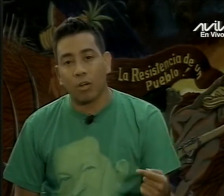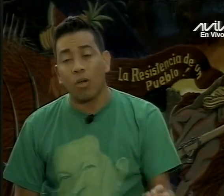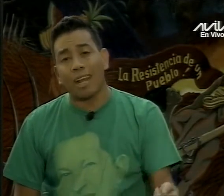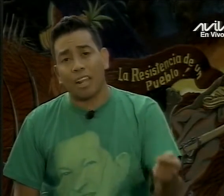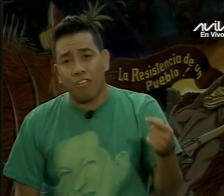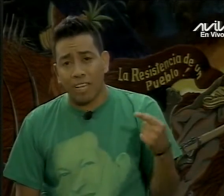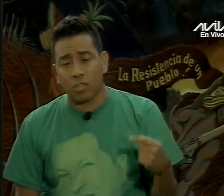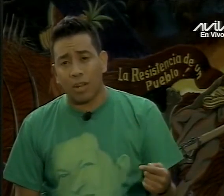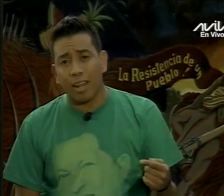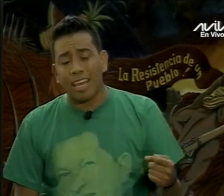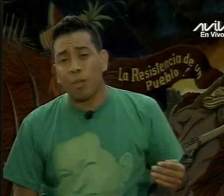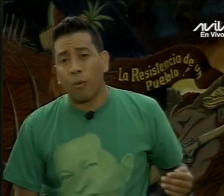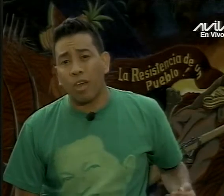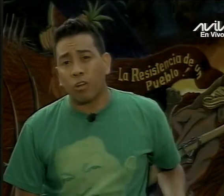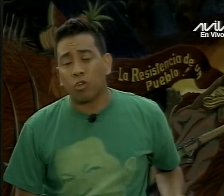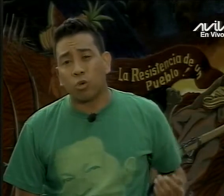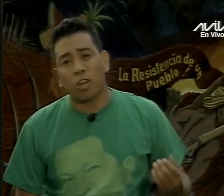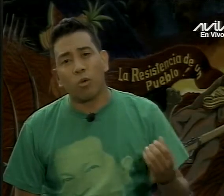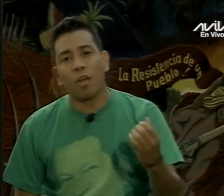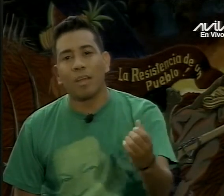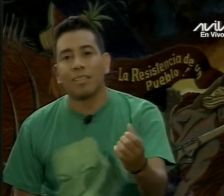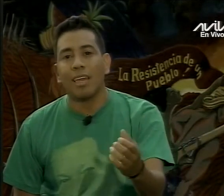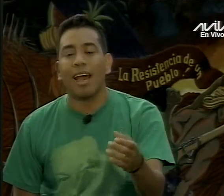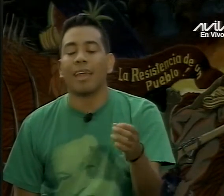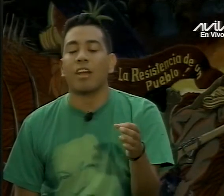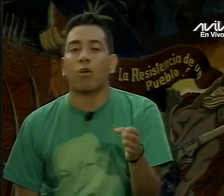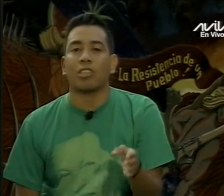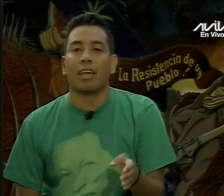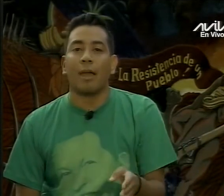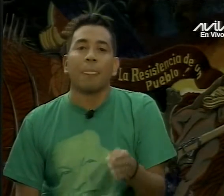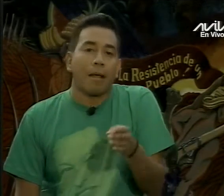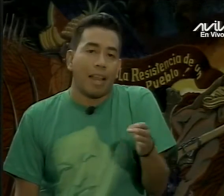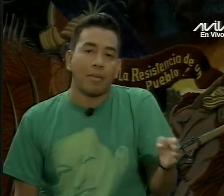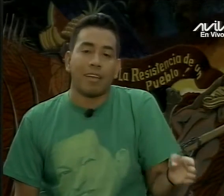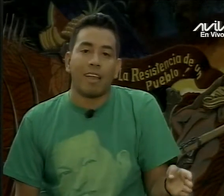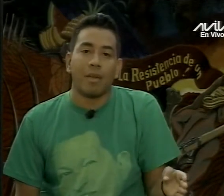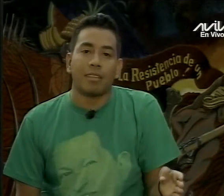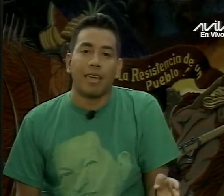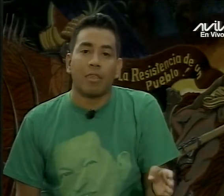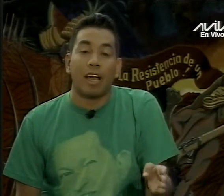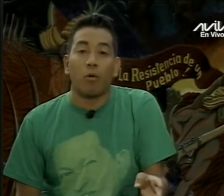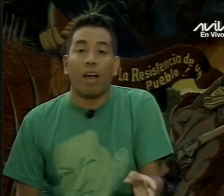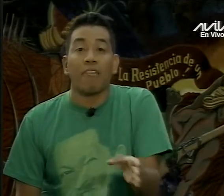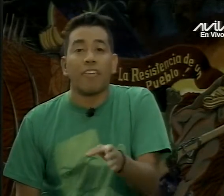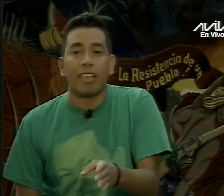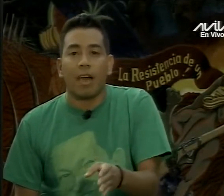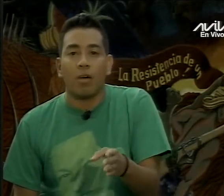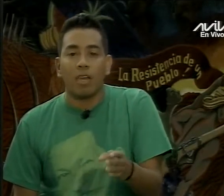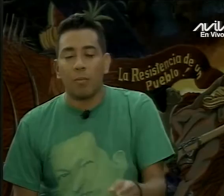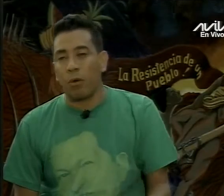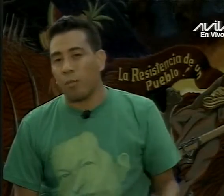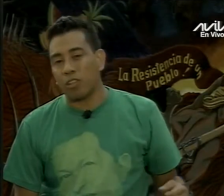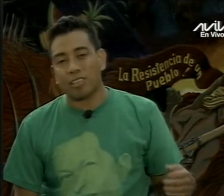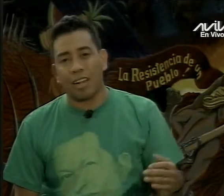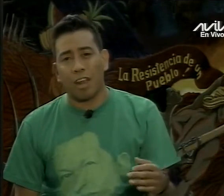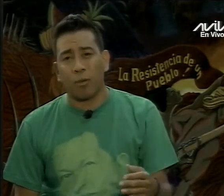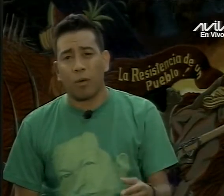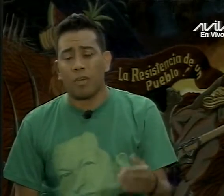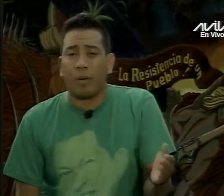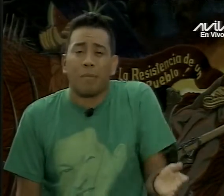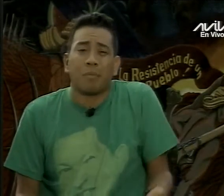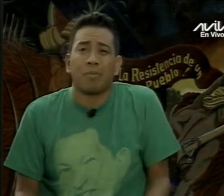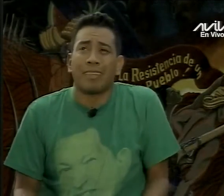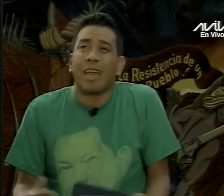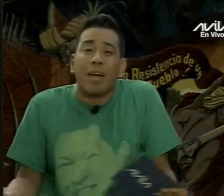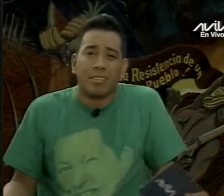reencontrarnos, reflexionar y poder construir nuevamente aquellas cosas que, lamentablemente, digamos, han fallado y poder potenciarlas de